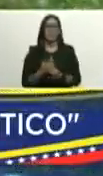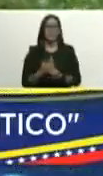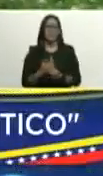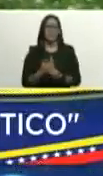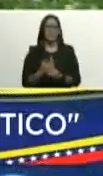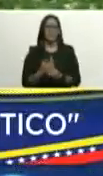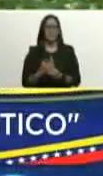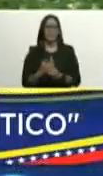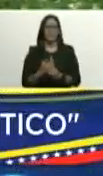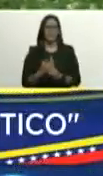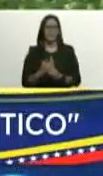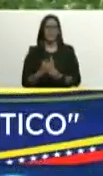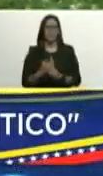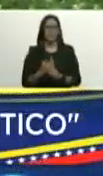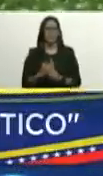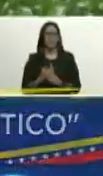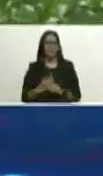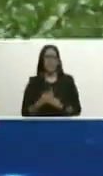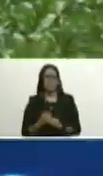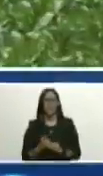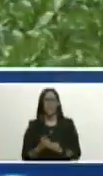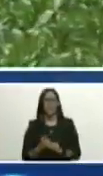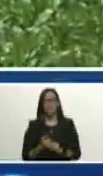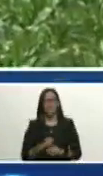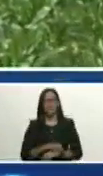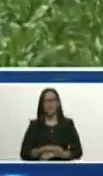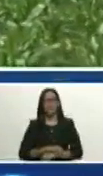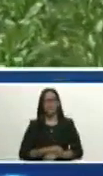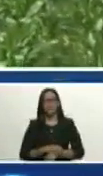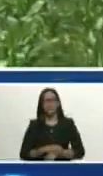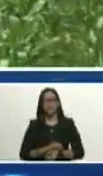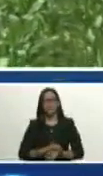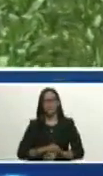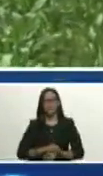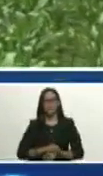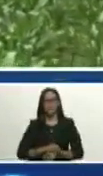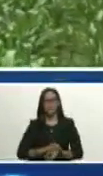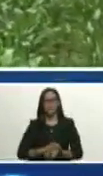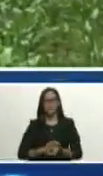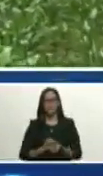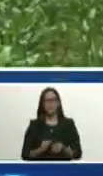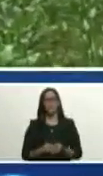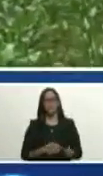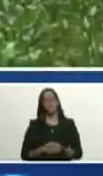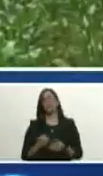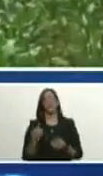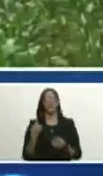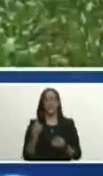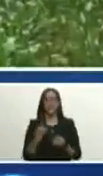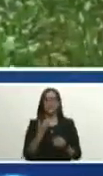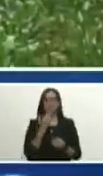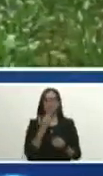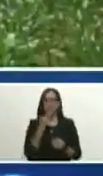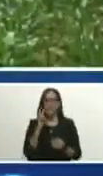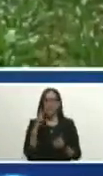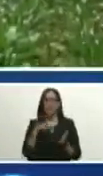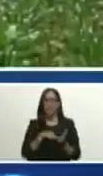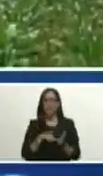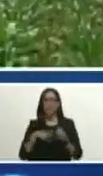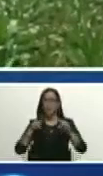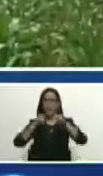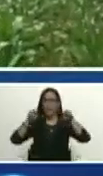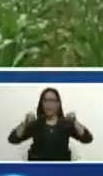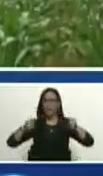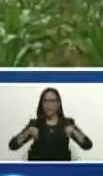presidente, tiene, punto y círculo, más de 22 mil hectáreas sembradas. Y en esta finca, cerca de 2 mil hectáreas. Yo